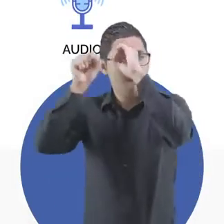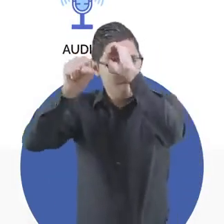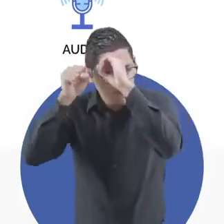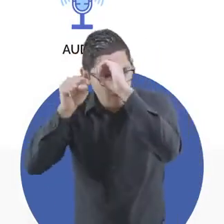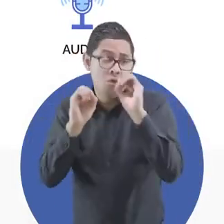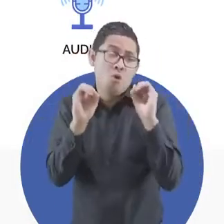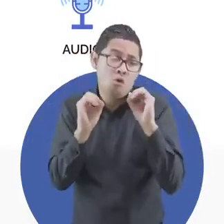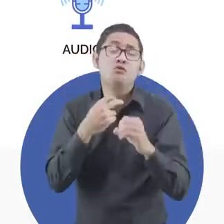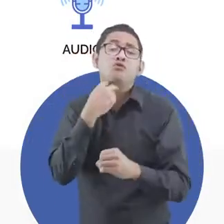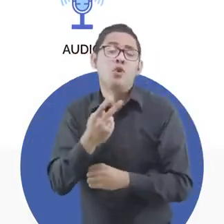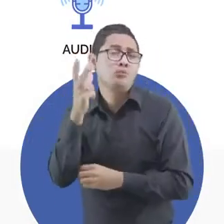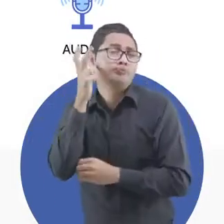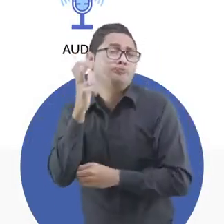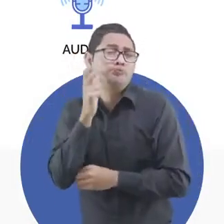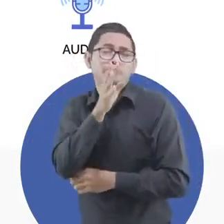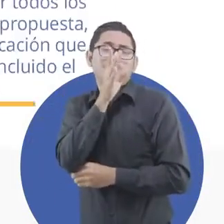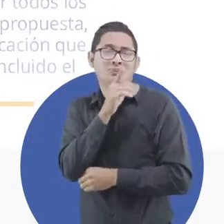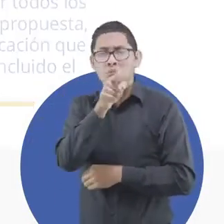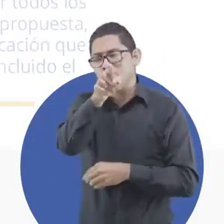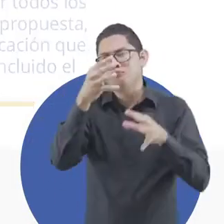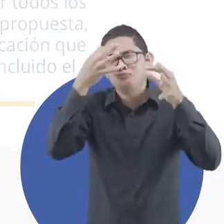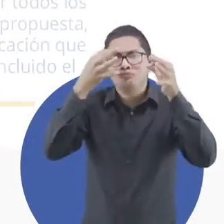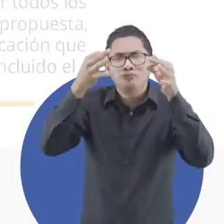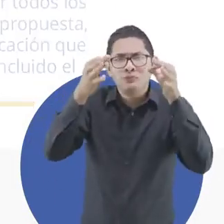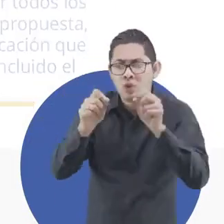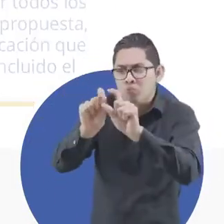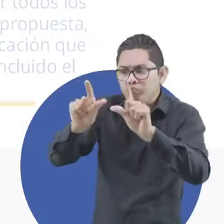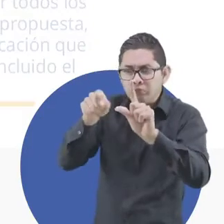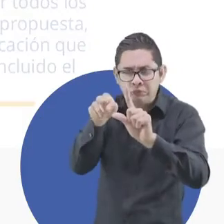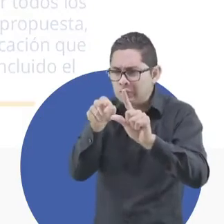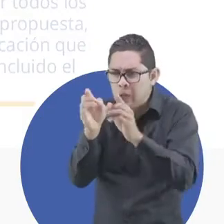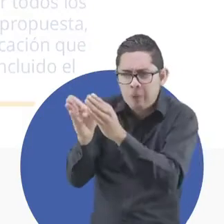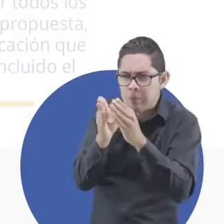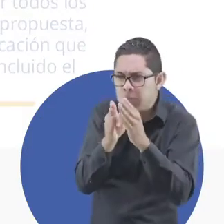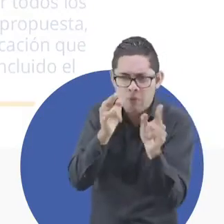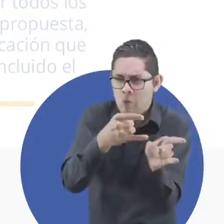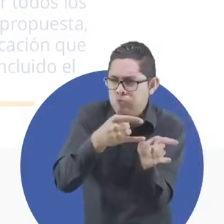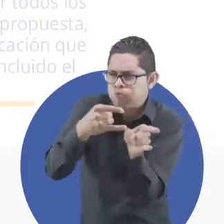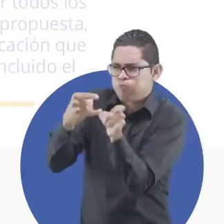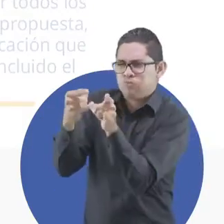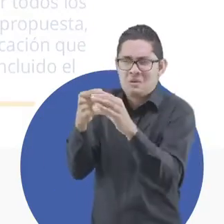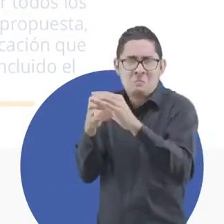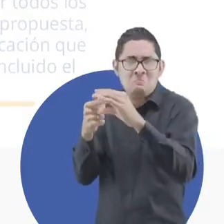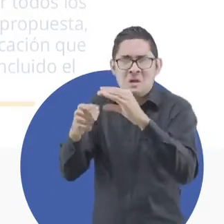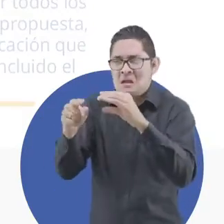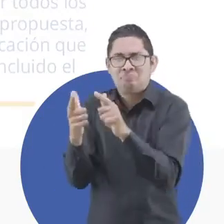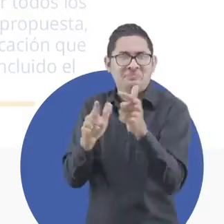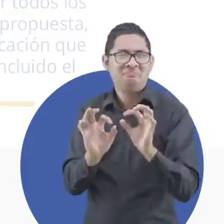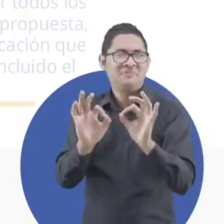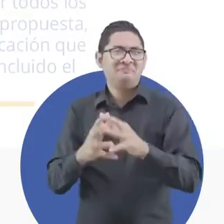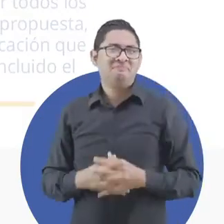texto, video o audio. No importa el formato que elijas, asegúrate de seguir todos los pasos hasta